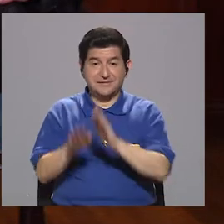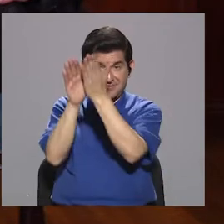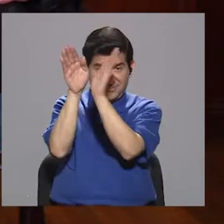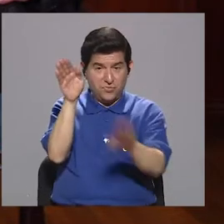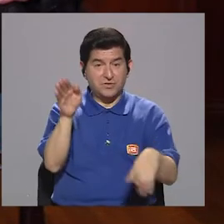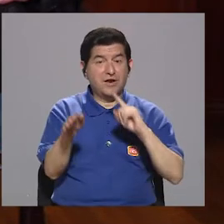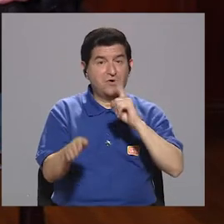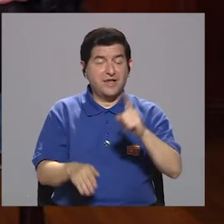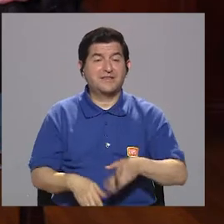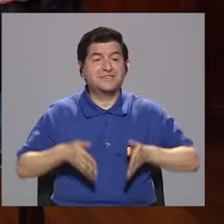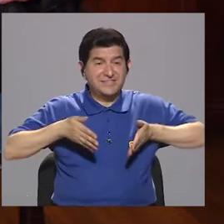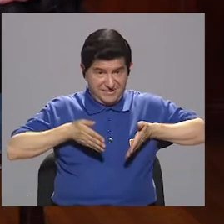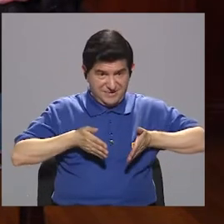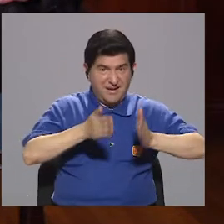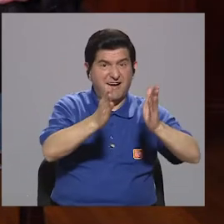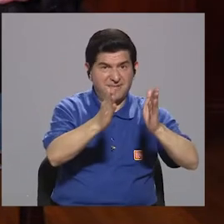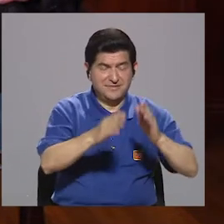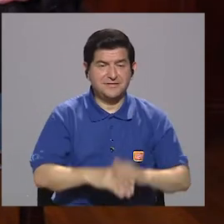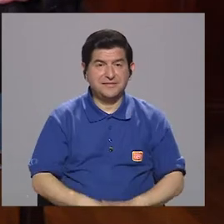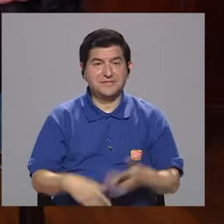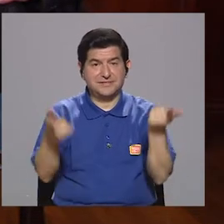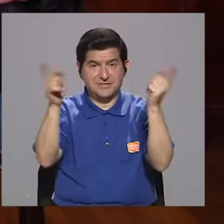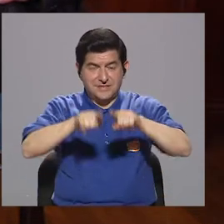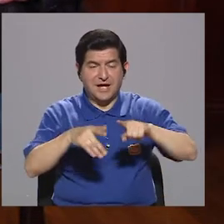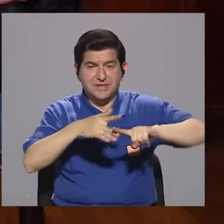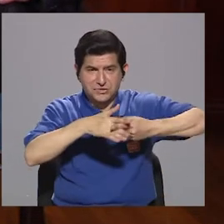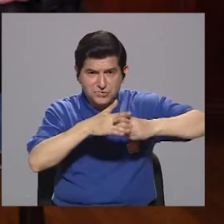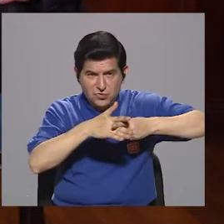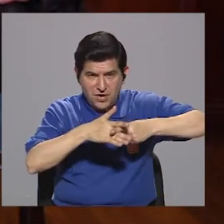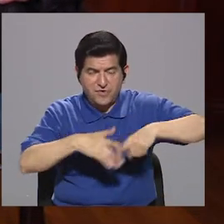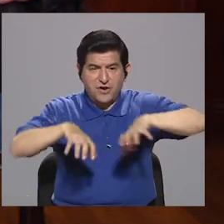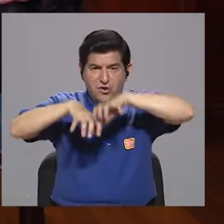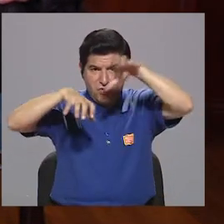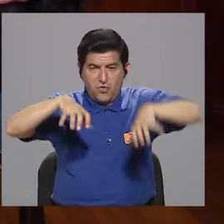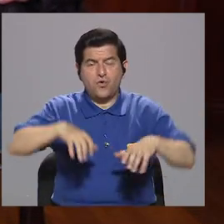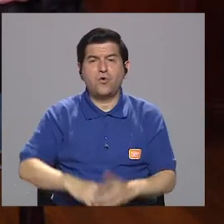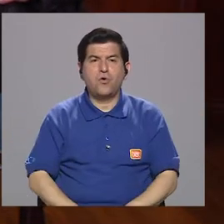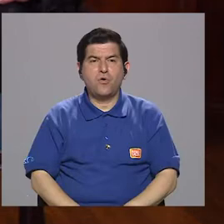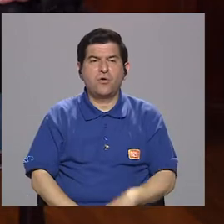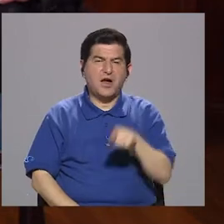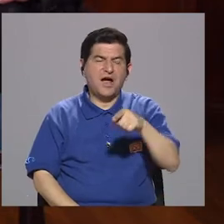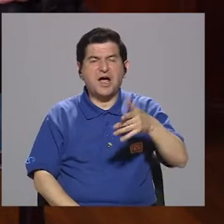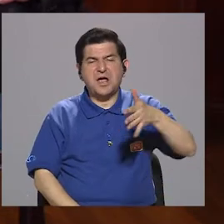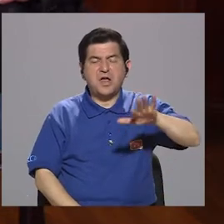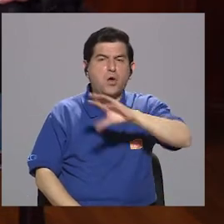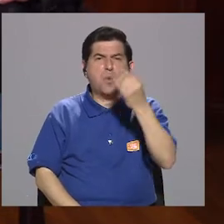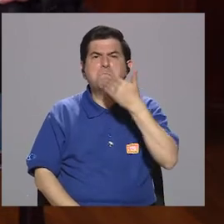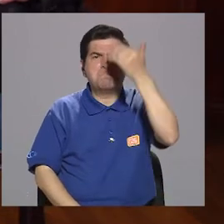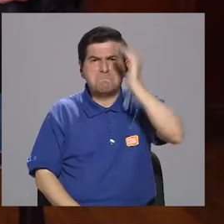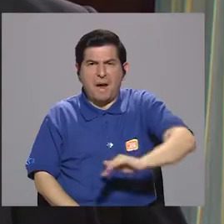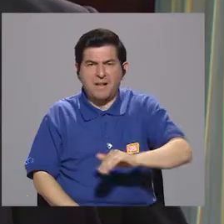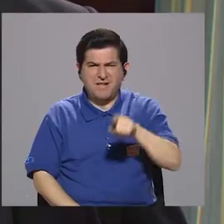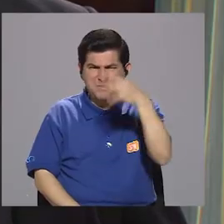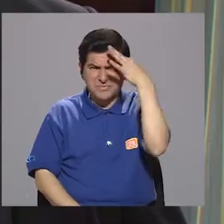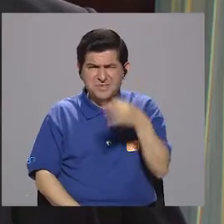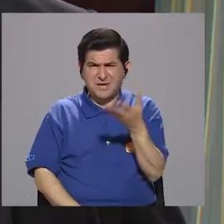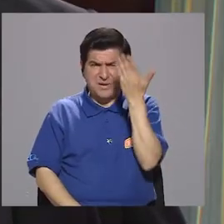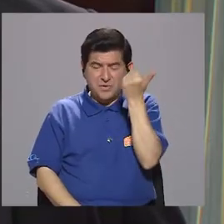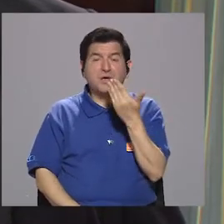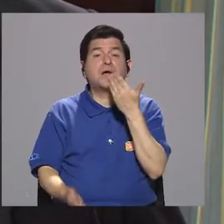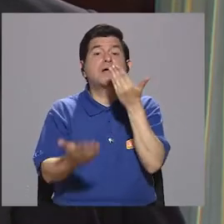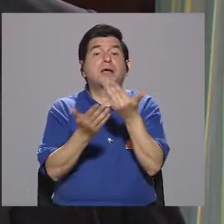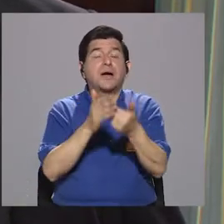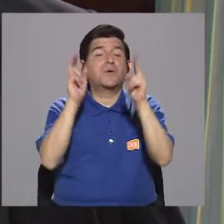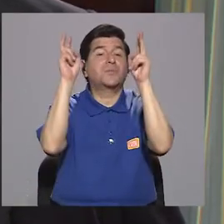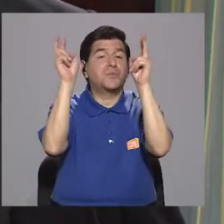Contraloría dice que las calles en el caso del mantenimiento cantonal se ubican entre regular y malo. ¿Por qué usted cree que sucede? Qué